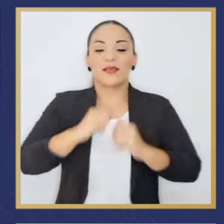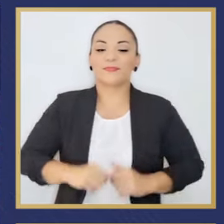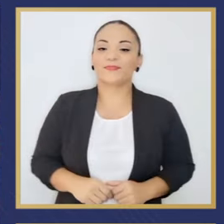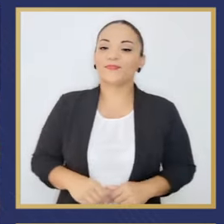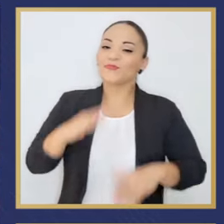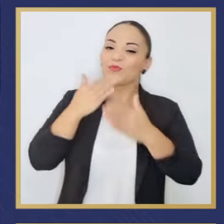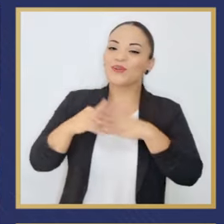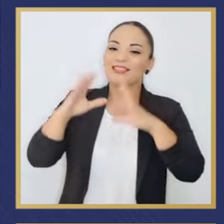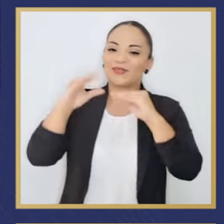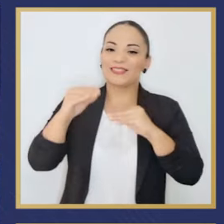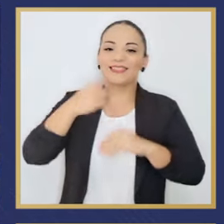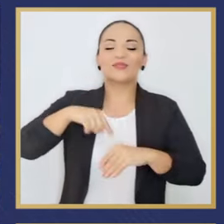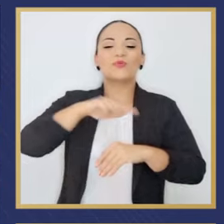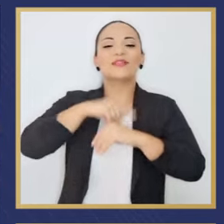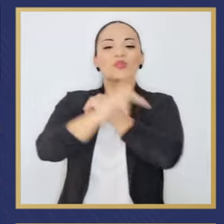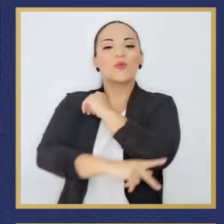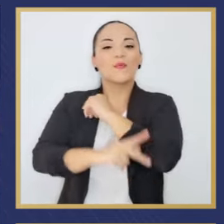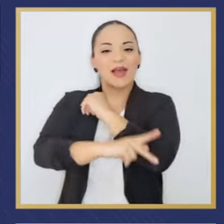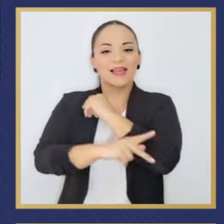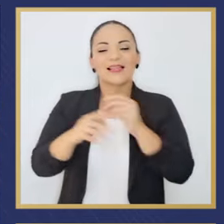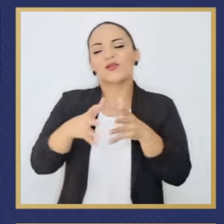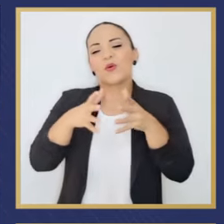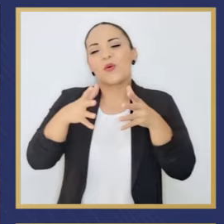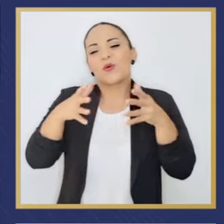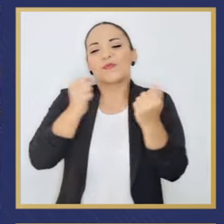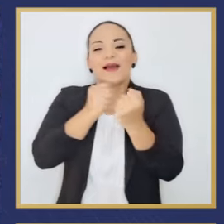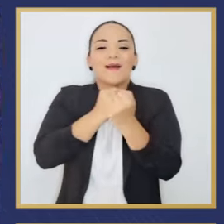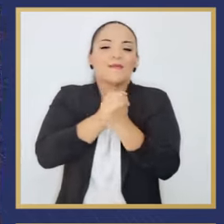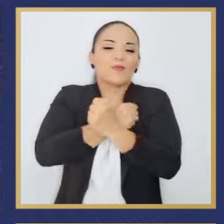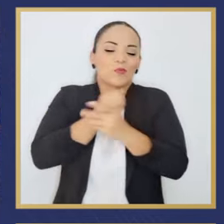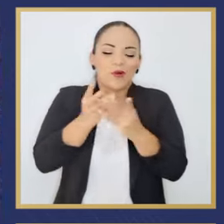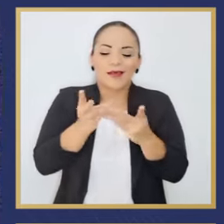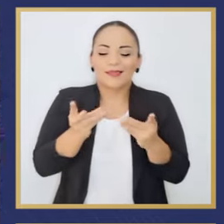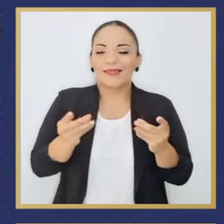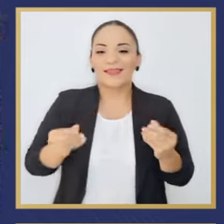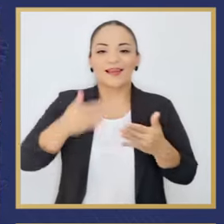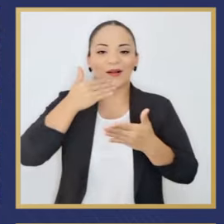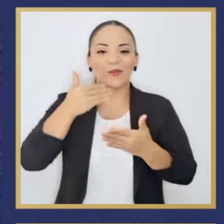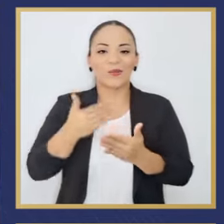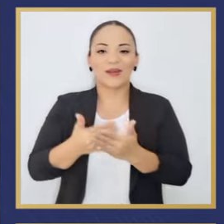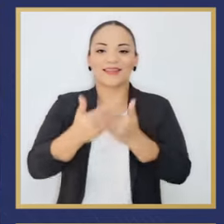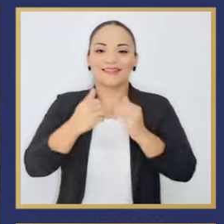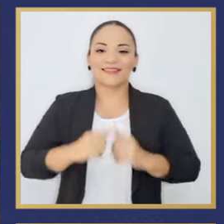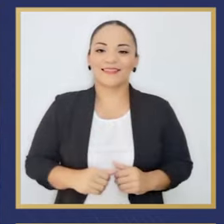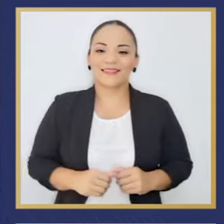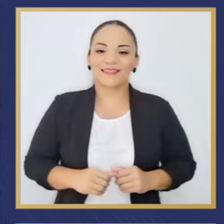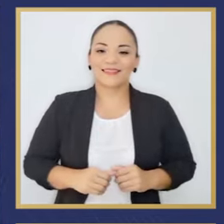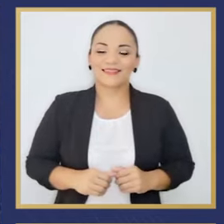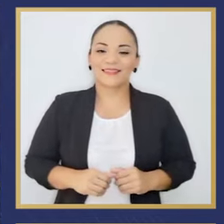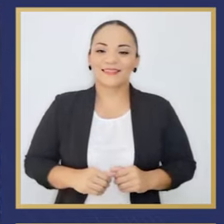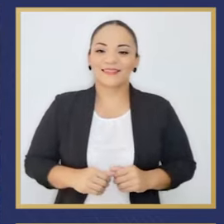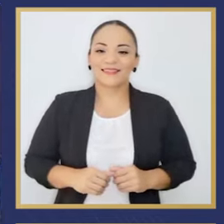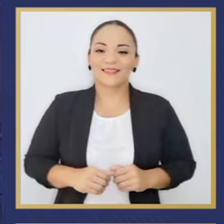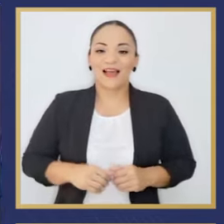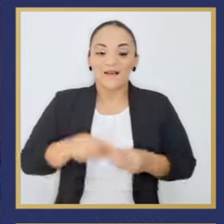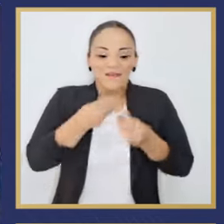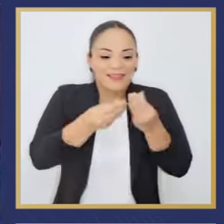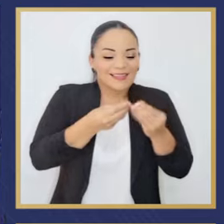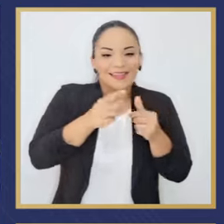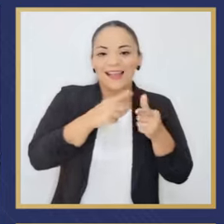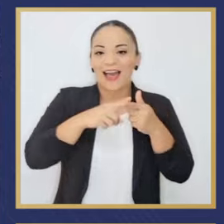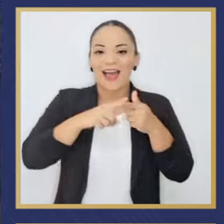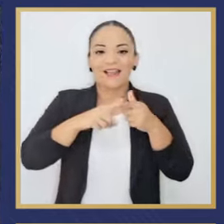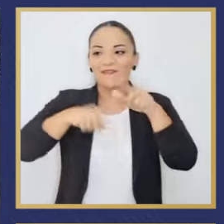Buenas noches. Nuestro país posee un enorme arraigo con la tierra, con ese pródigo suelo que tanto amamos. La